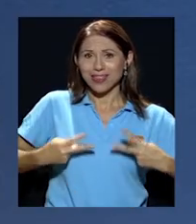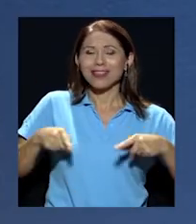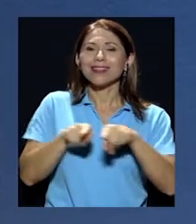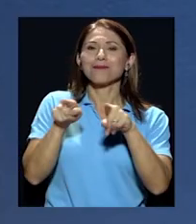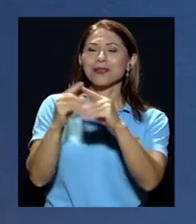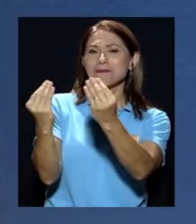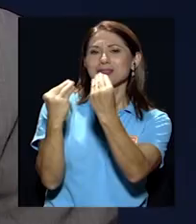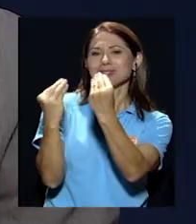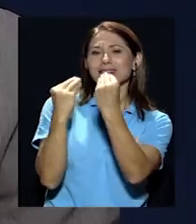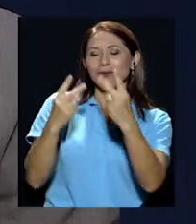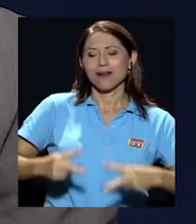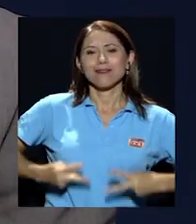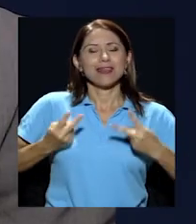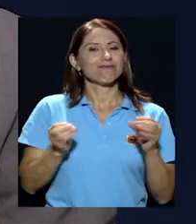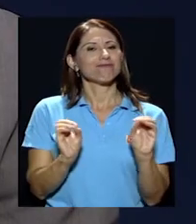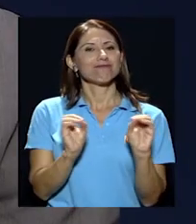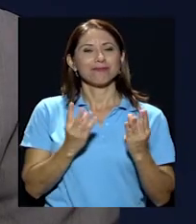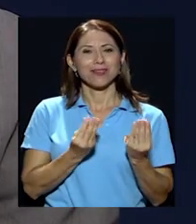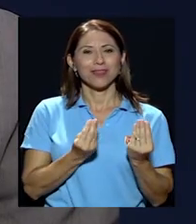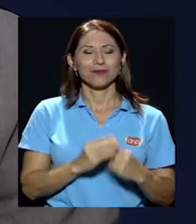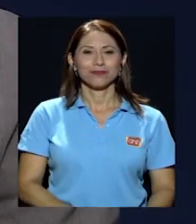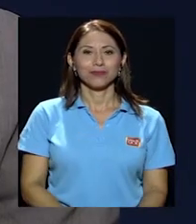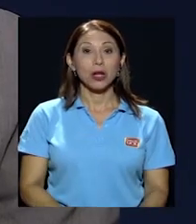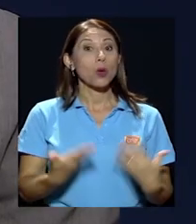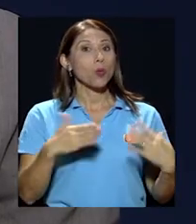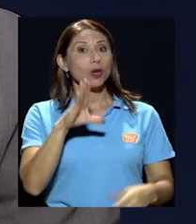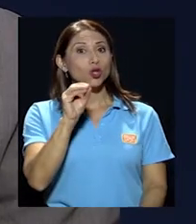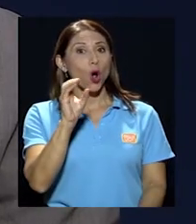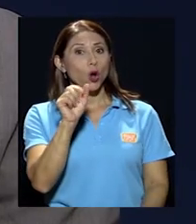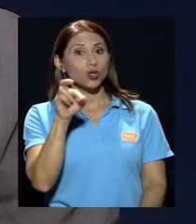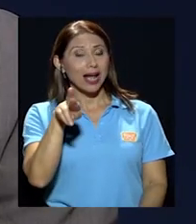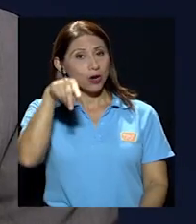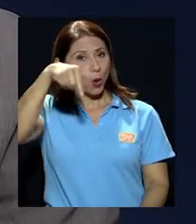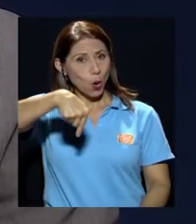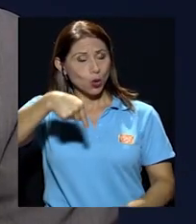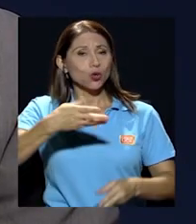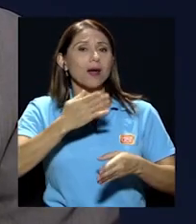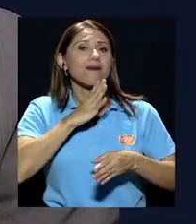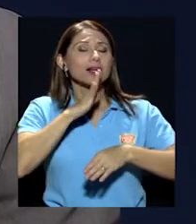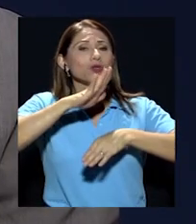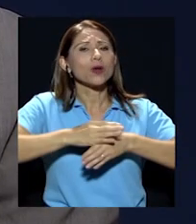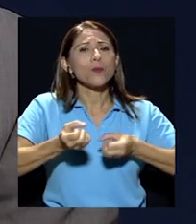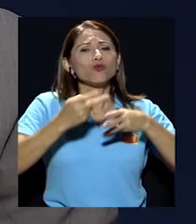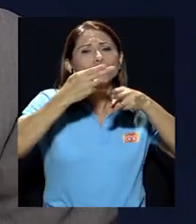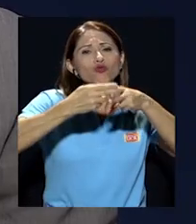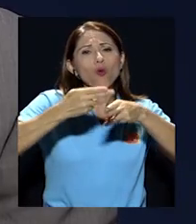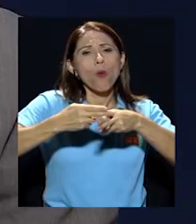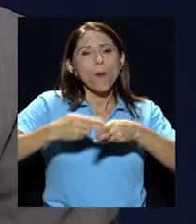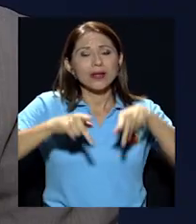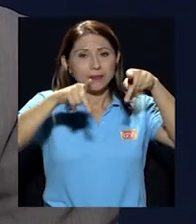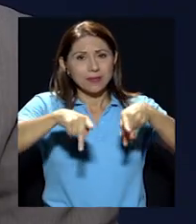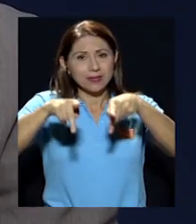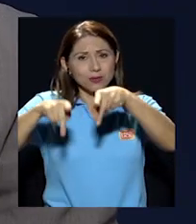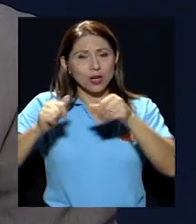vivirla sin miedo. Pues hoy don Oscar nos va a contar muchos nombres, personas con sus propios apellidos,